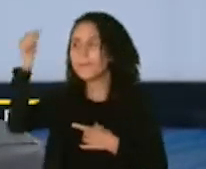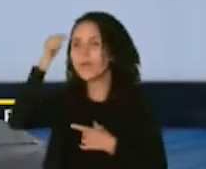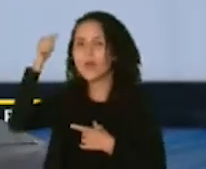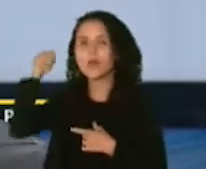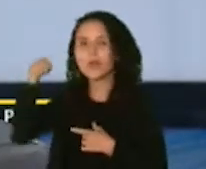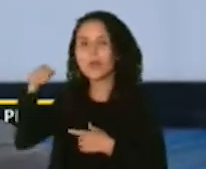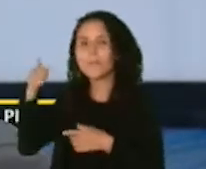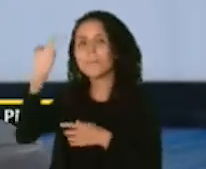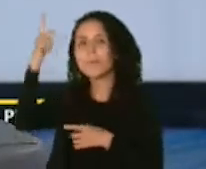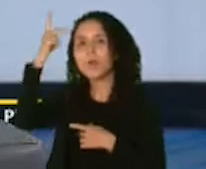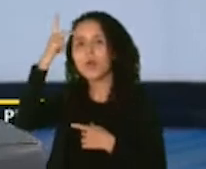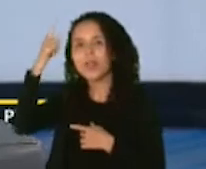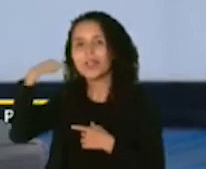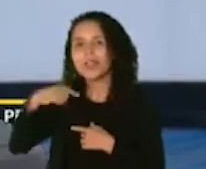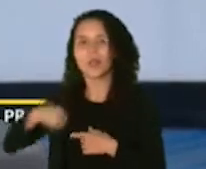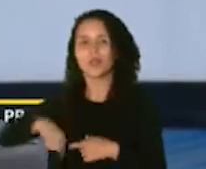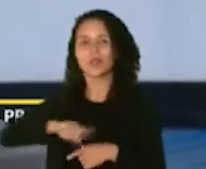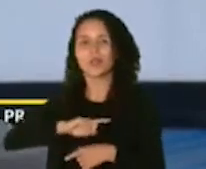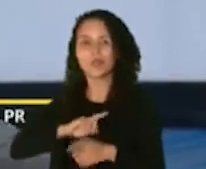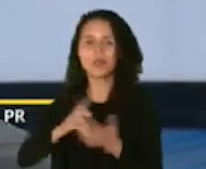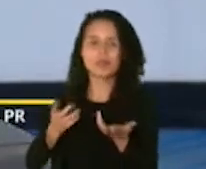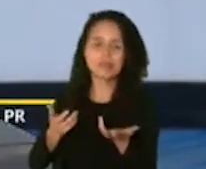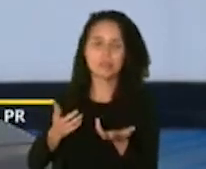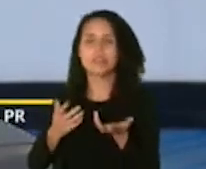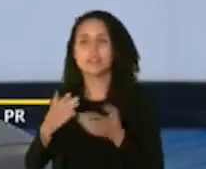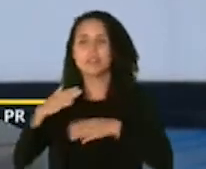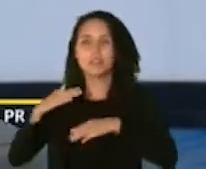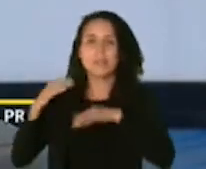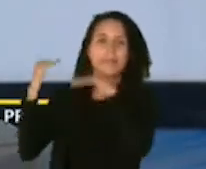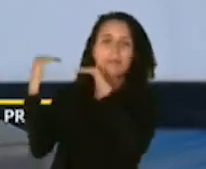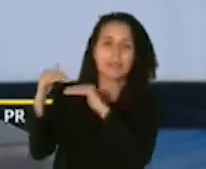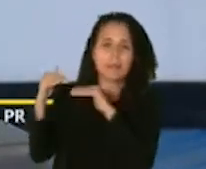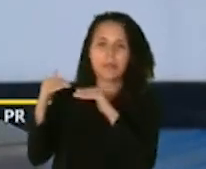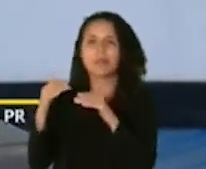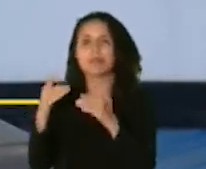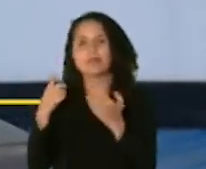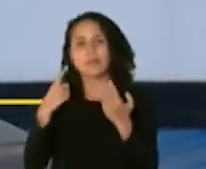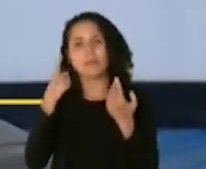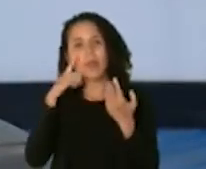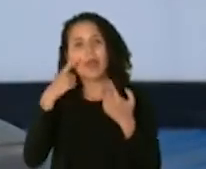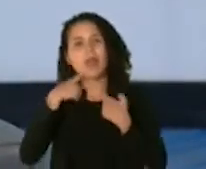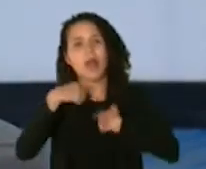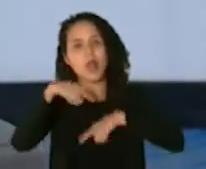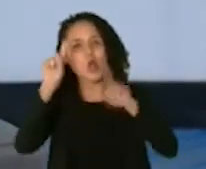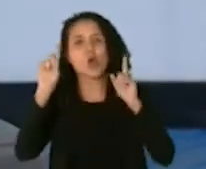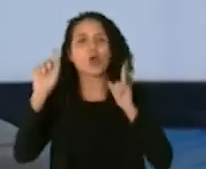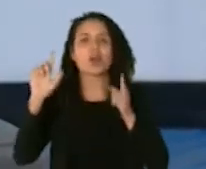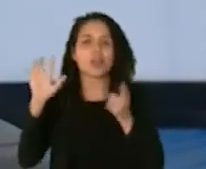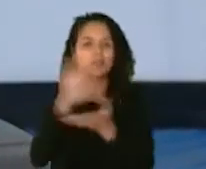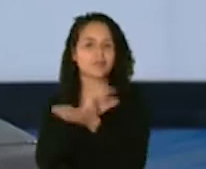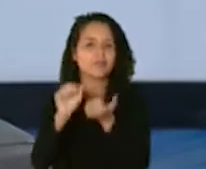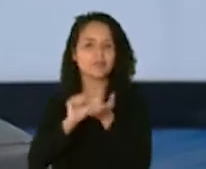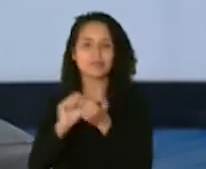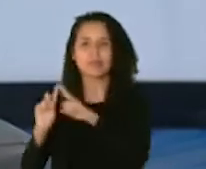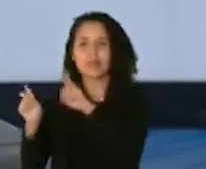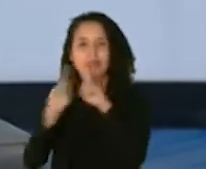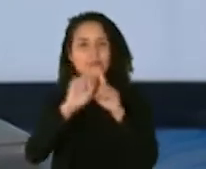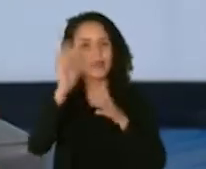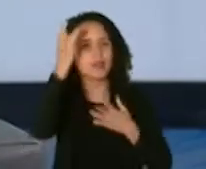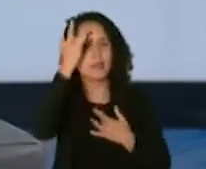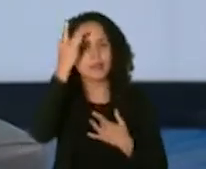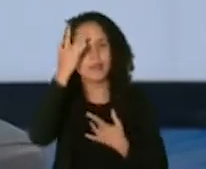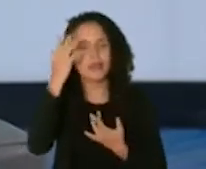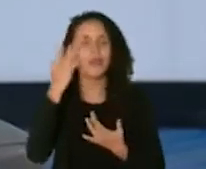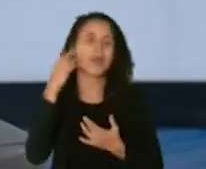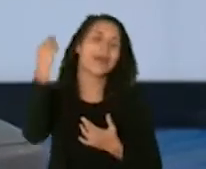la que ha sido el factor que nos ha que ha impedido que logremos la erradicación de otras enfermedades por razones